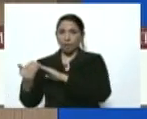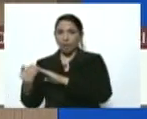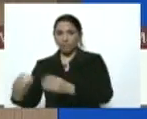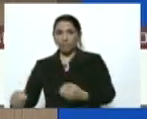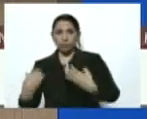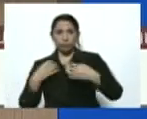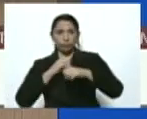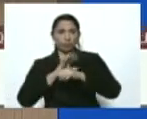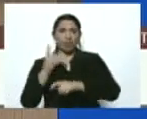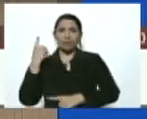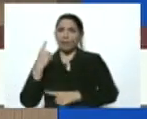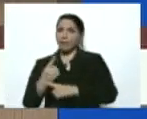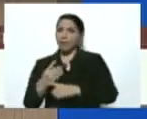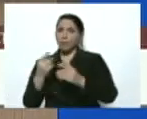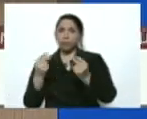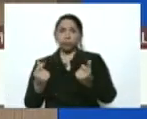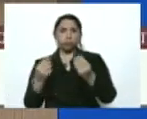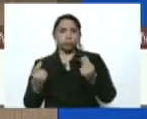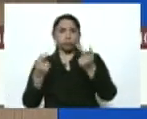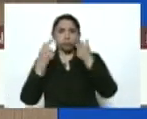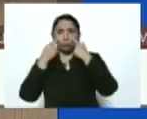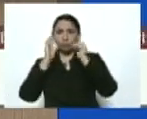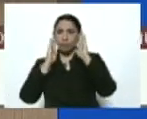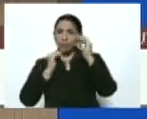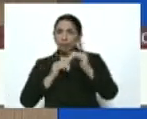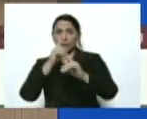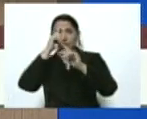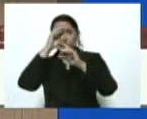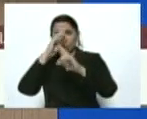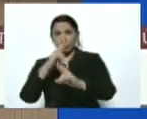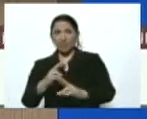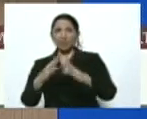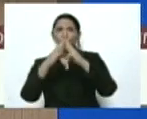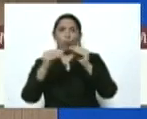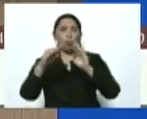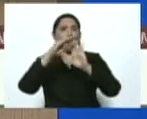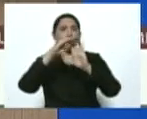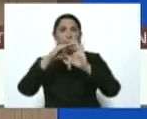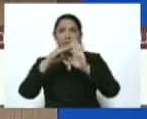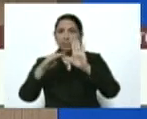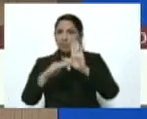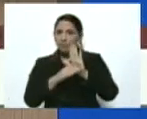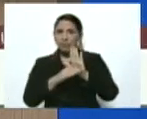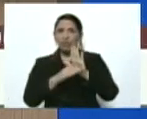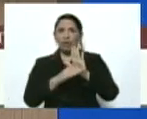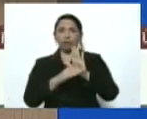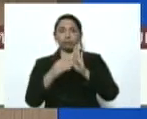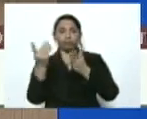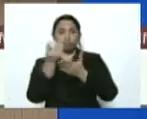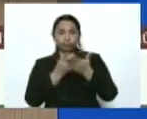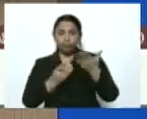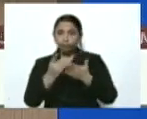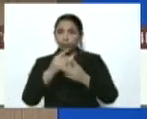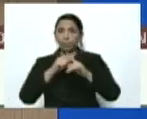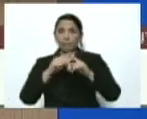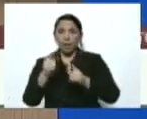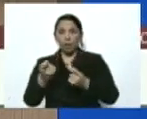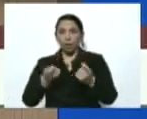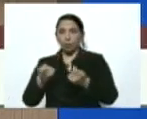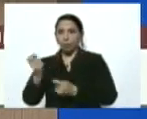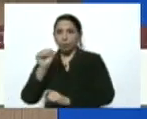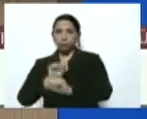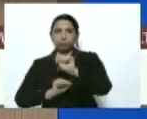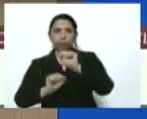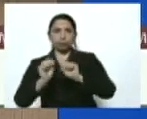por eso debemos estar muy atentos a que se respeten todas las medidas que han sido diseñadas para el control y la